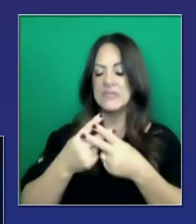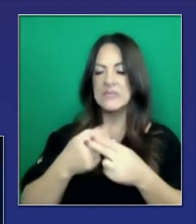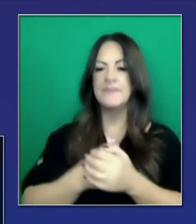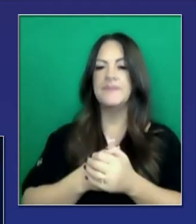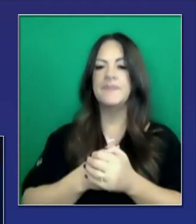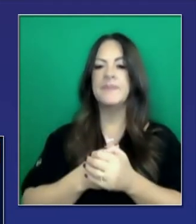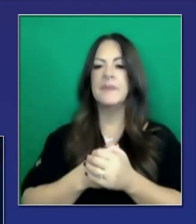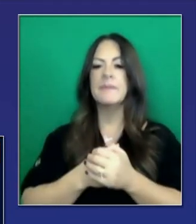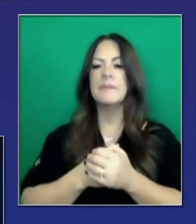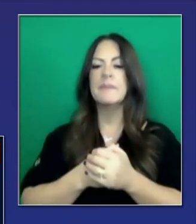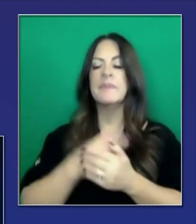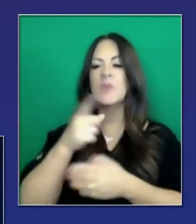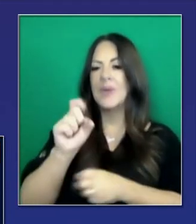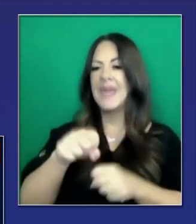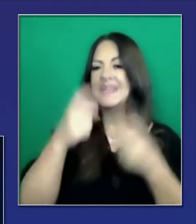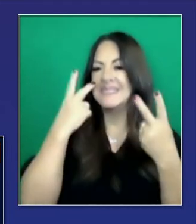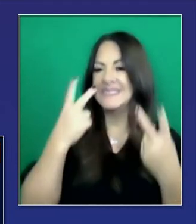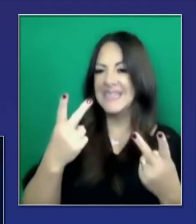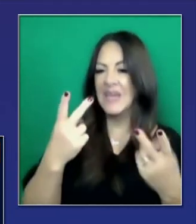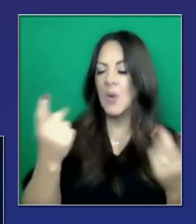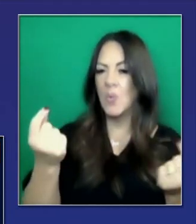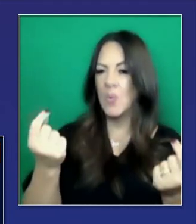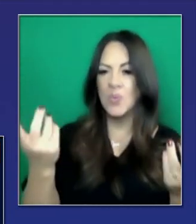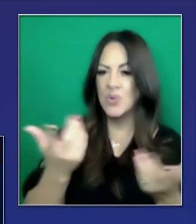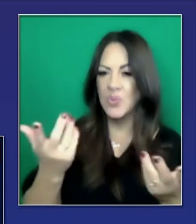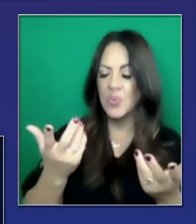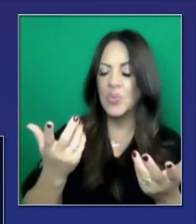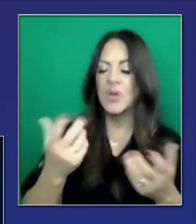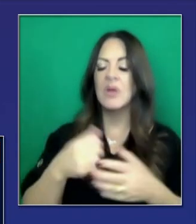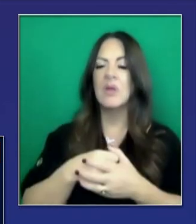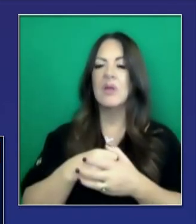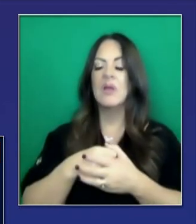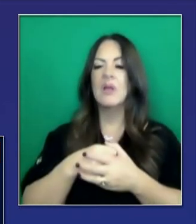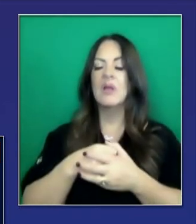historia, como pueden ver, el trabajo que hemos hecho,